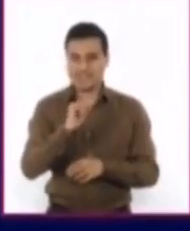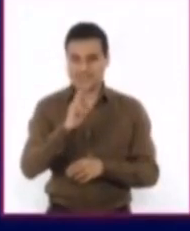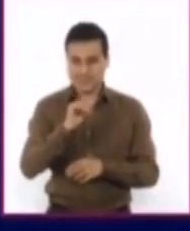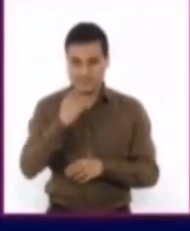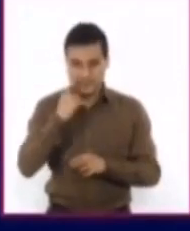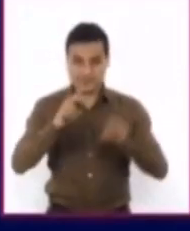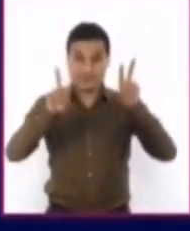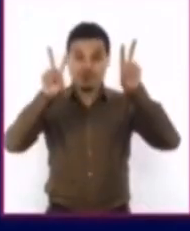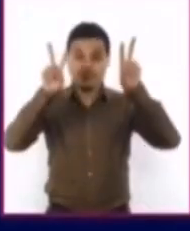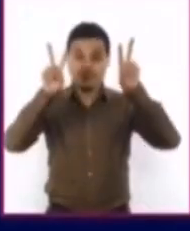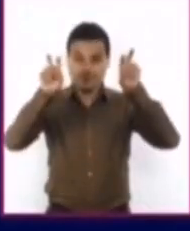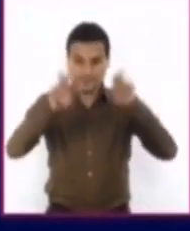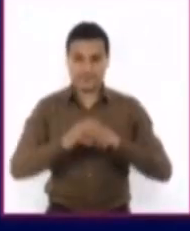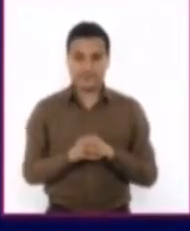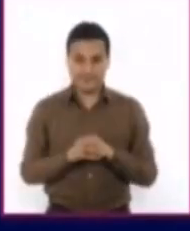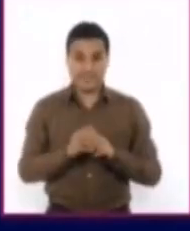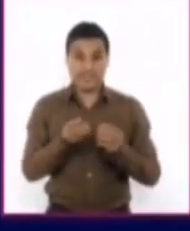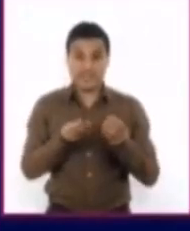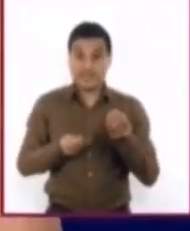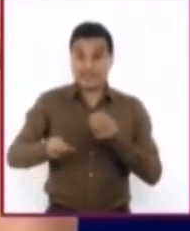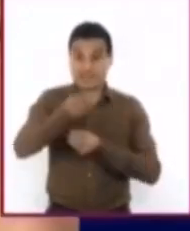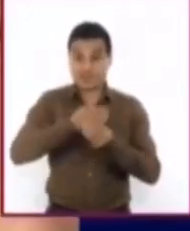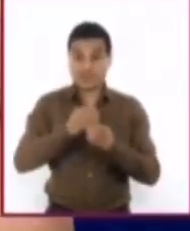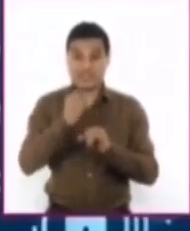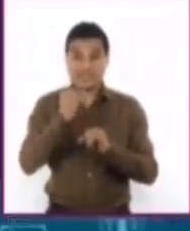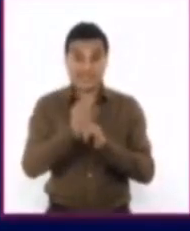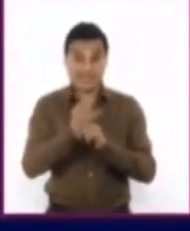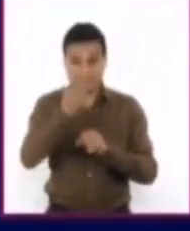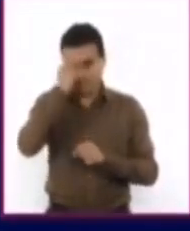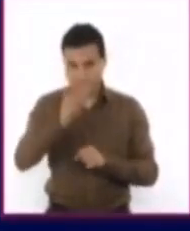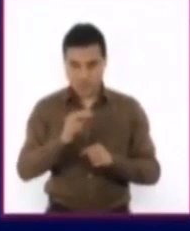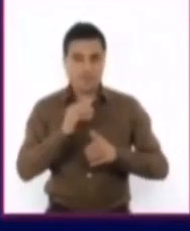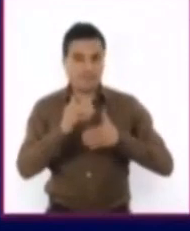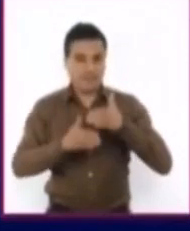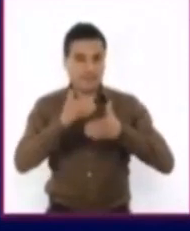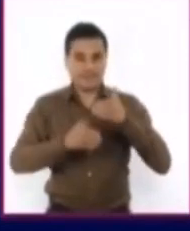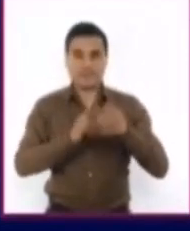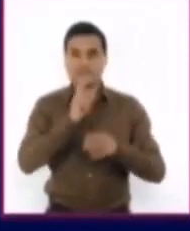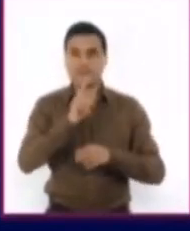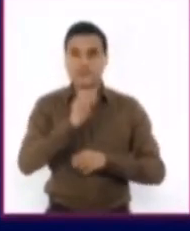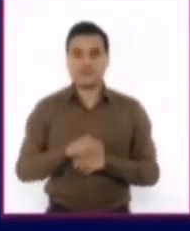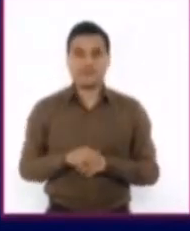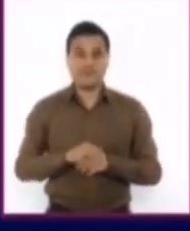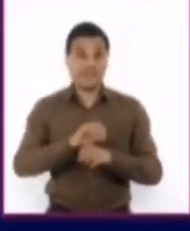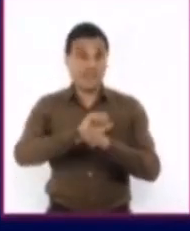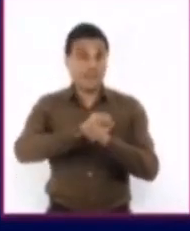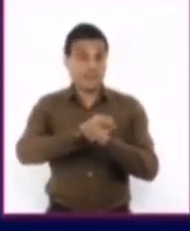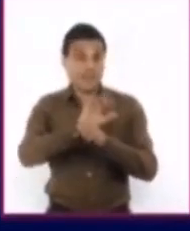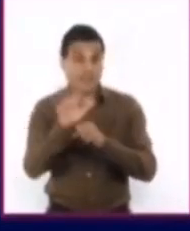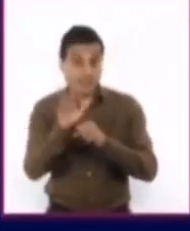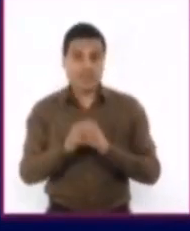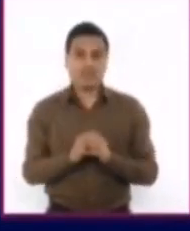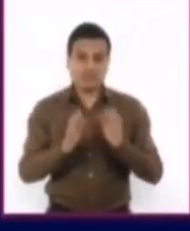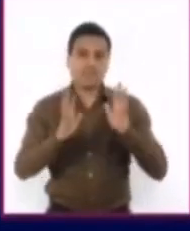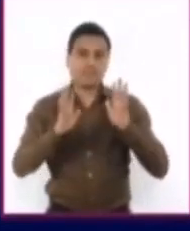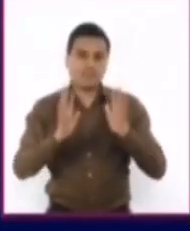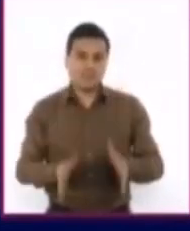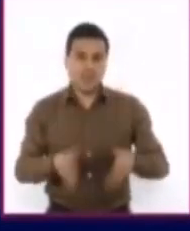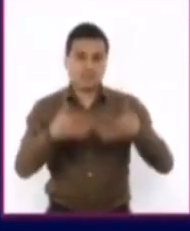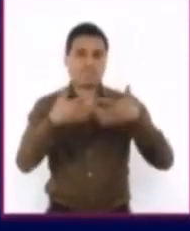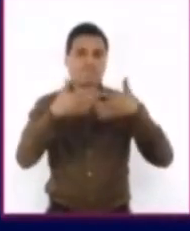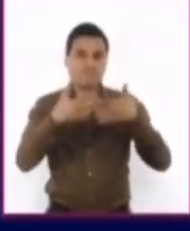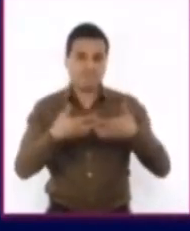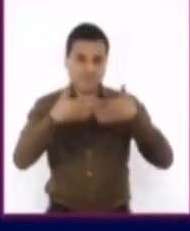transacciones digitales meten el acelerador en México. La pandemia le ha dado argumentos a las empresas de pagos